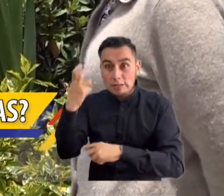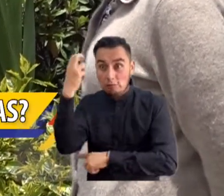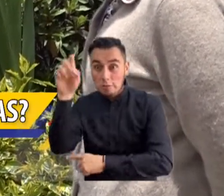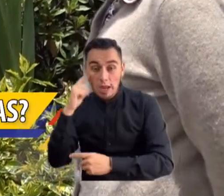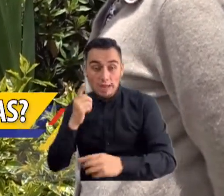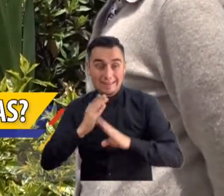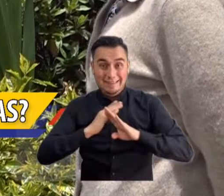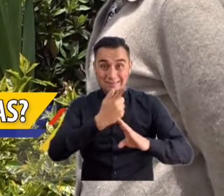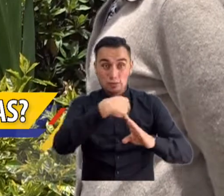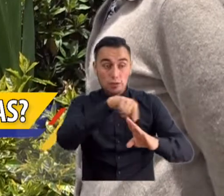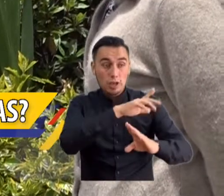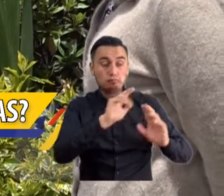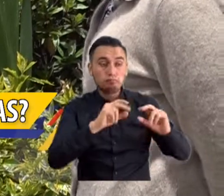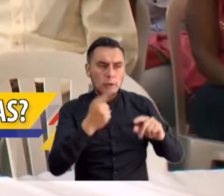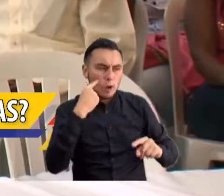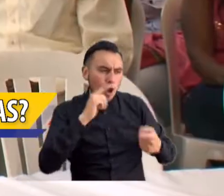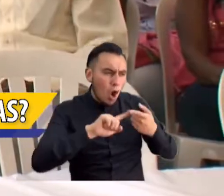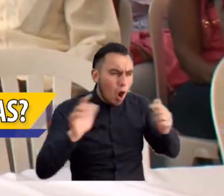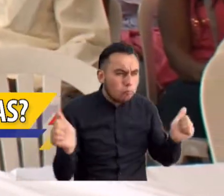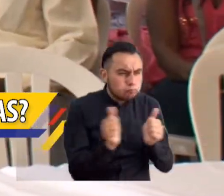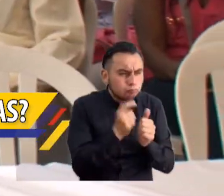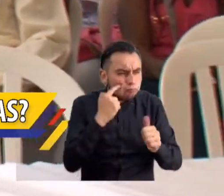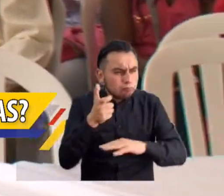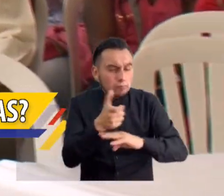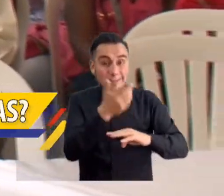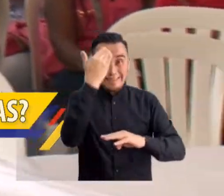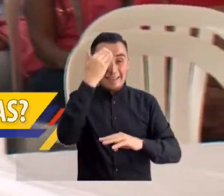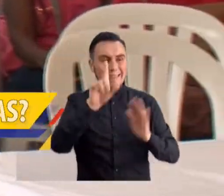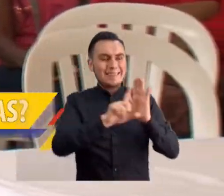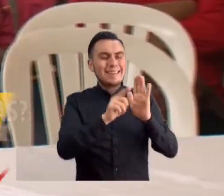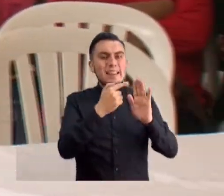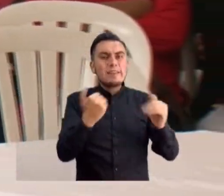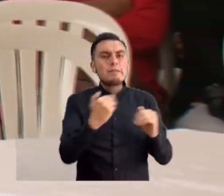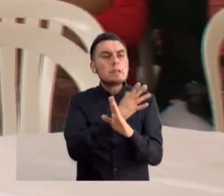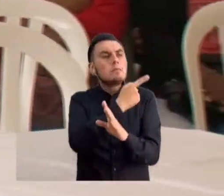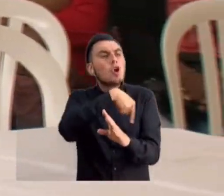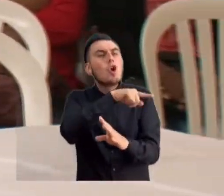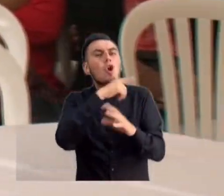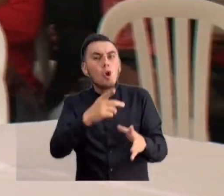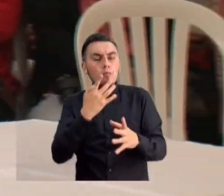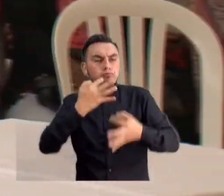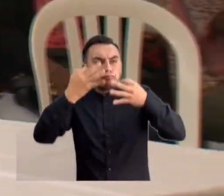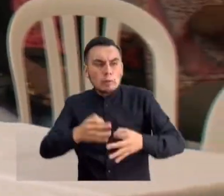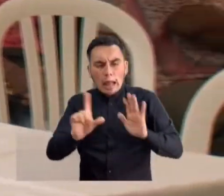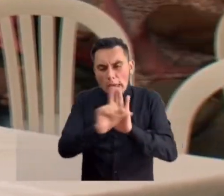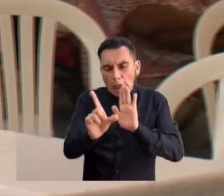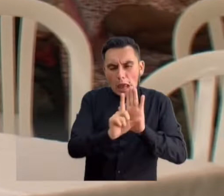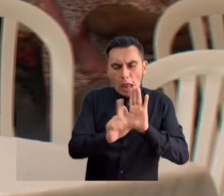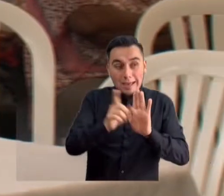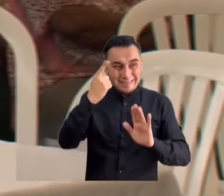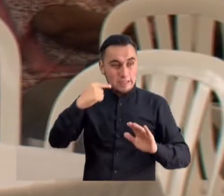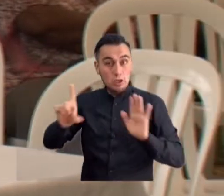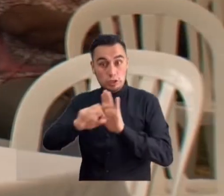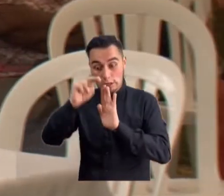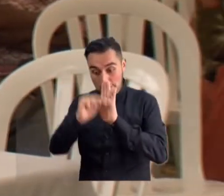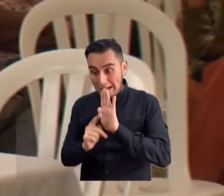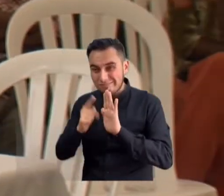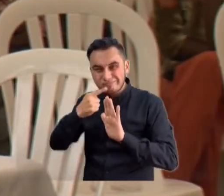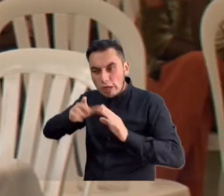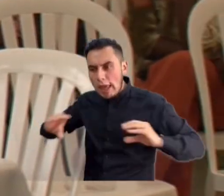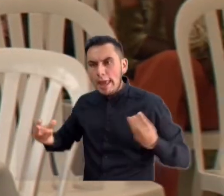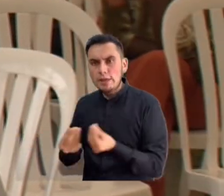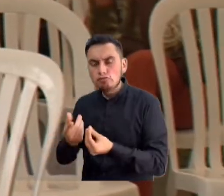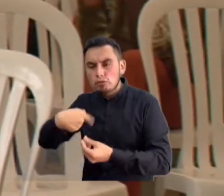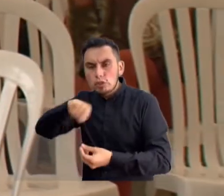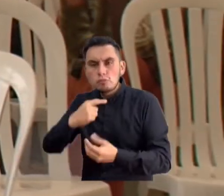y la Defensoría del Pueblo trabajando en el seguimiento a la ley de víctimas y a los decretos ley étnicos para que los